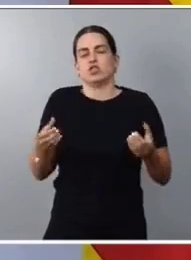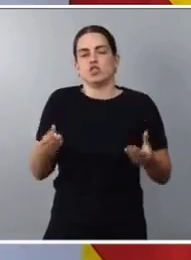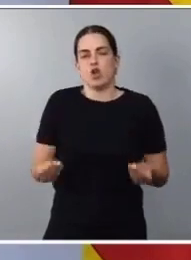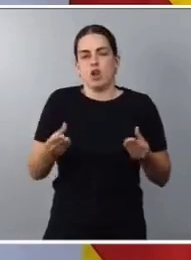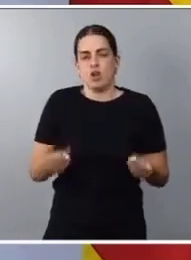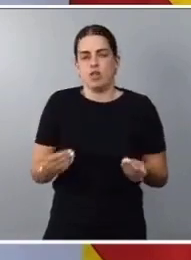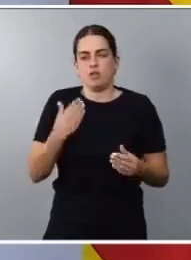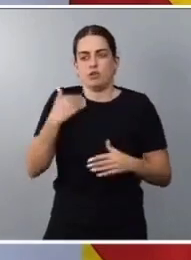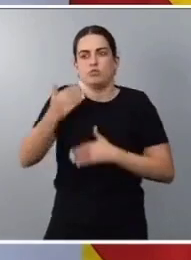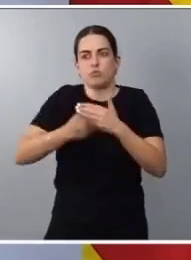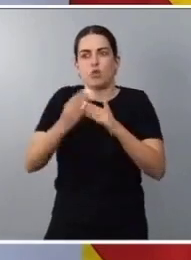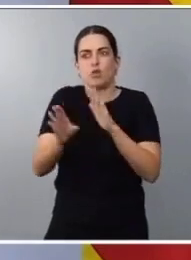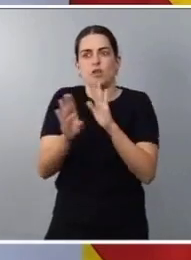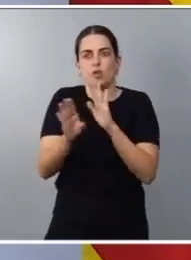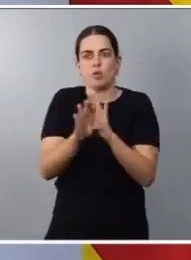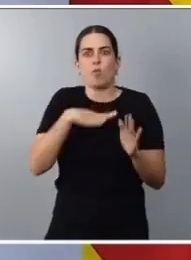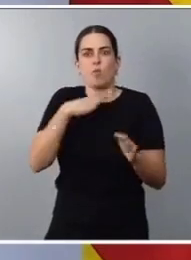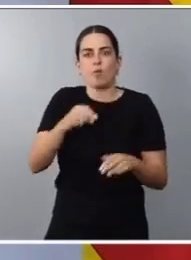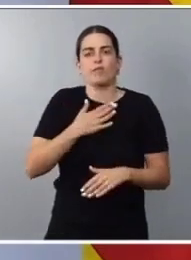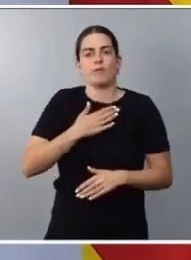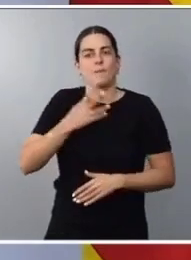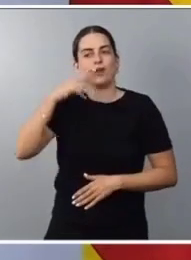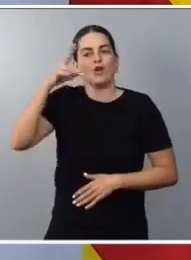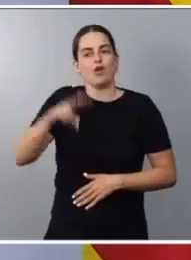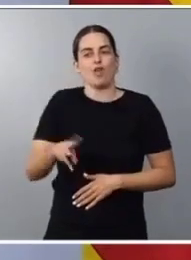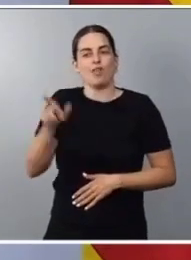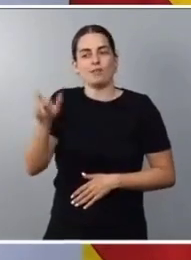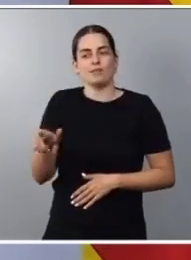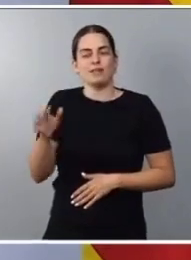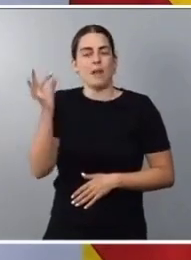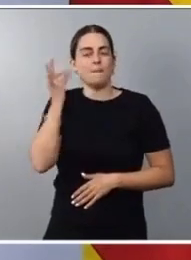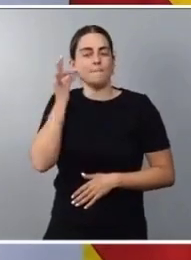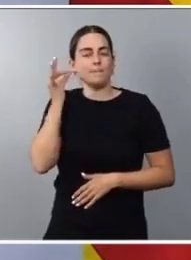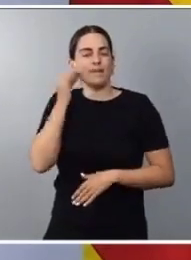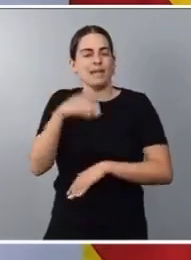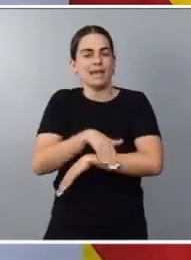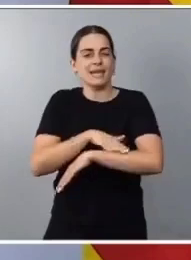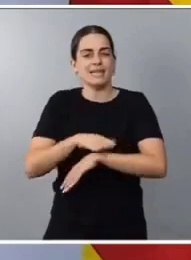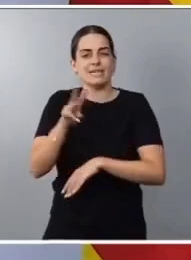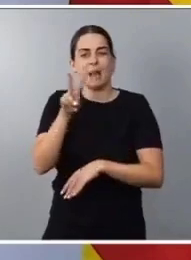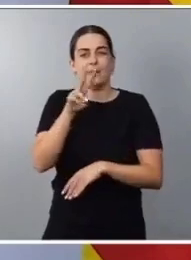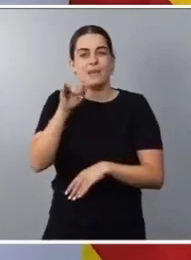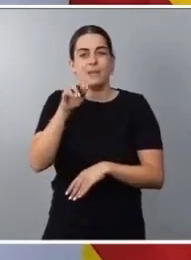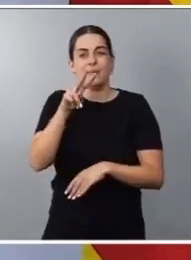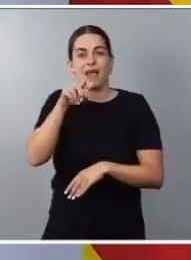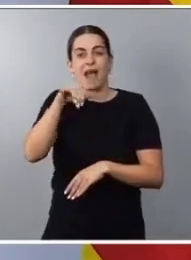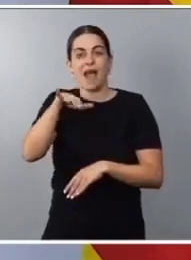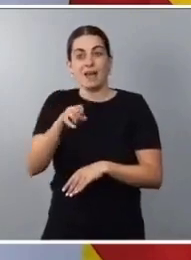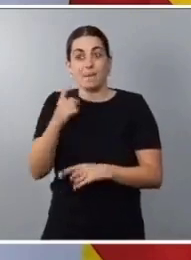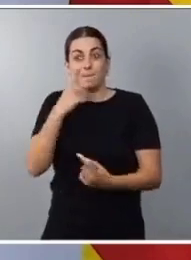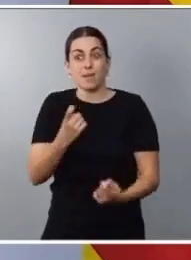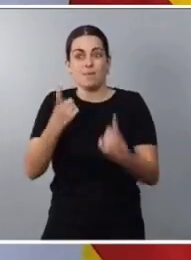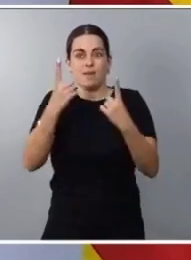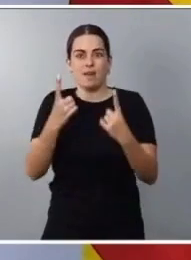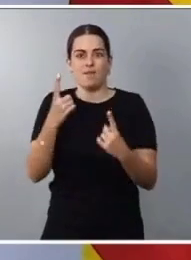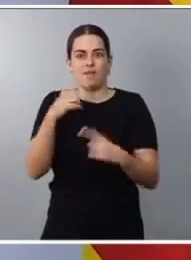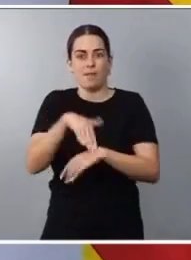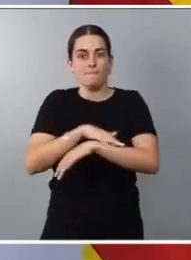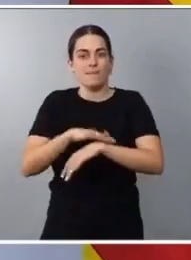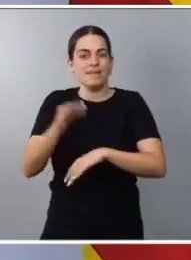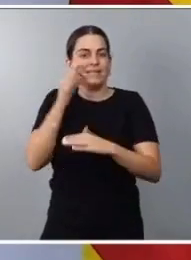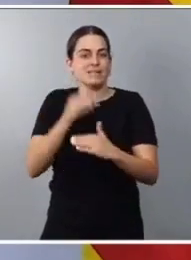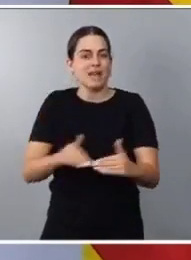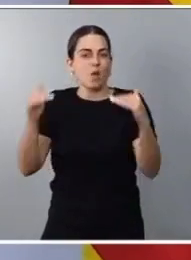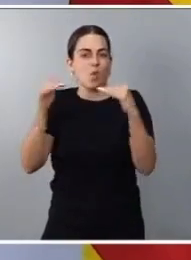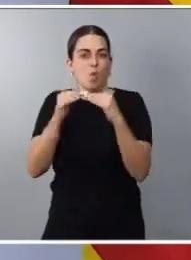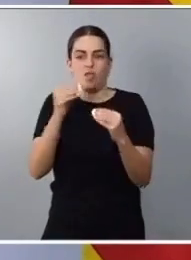en nombre de todo el Gobierno, no mi reconocimiento a la ministra Viviana Aido, la primera ministra de Igualdad de la historia de nuestra democracia. ¿Cuáles